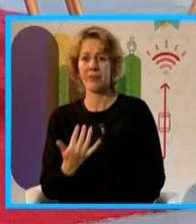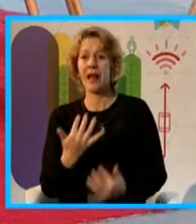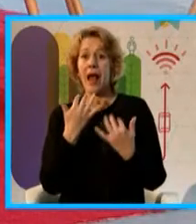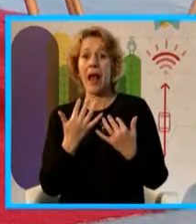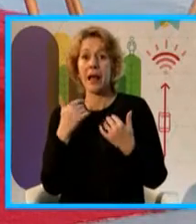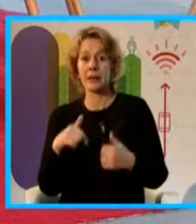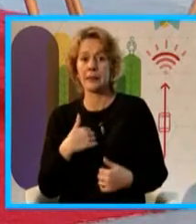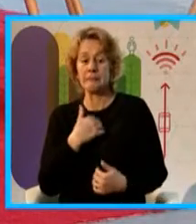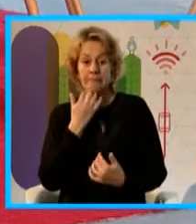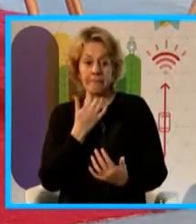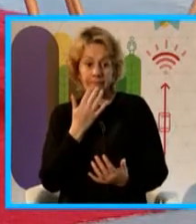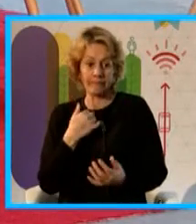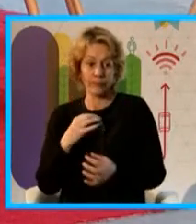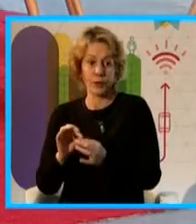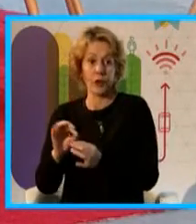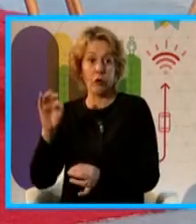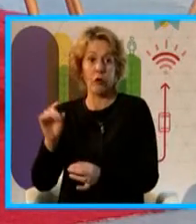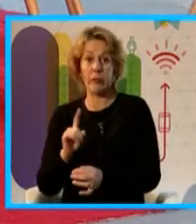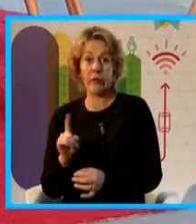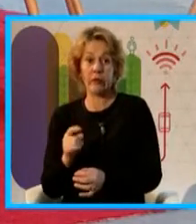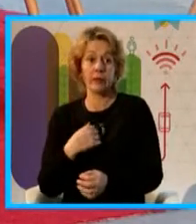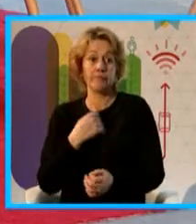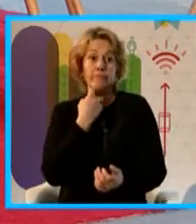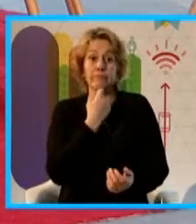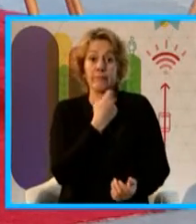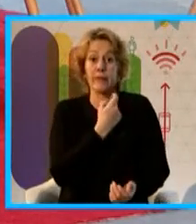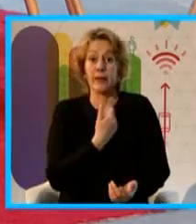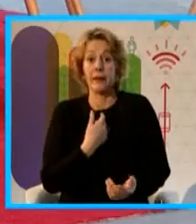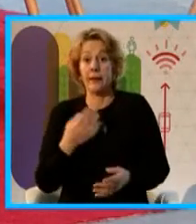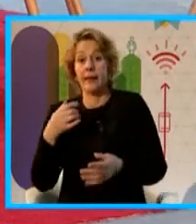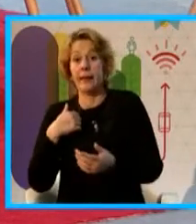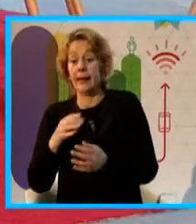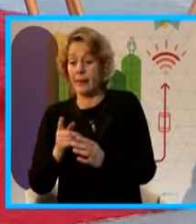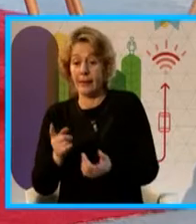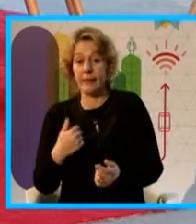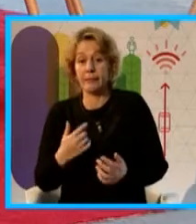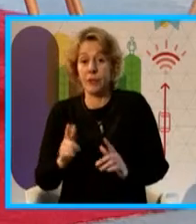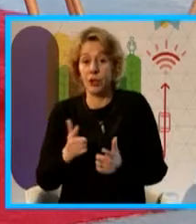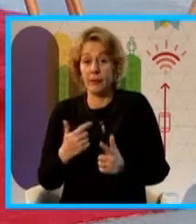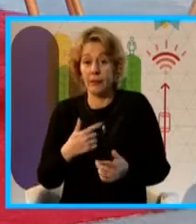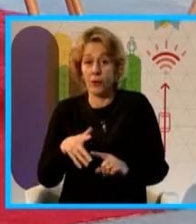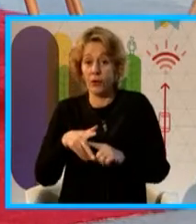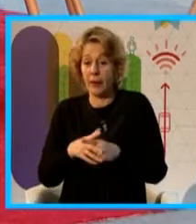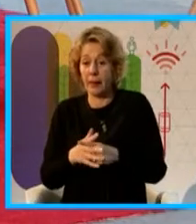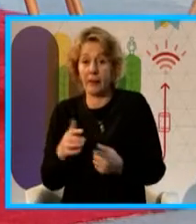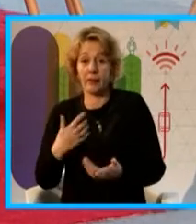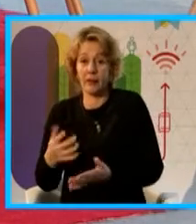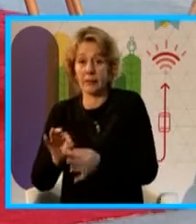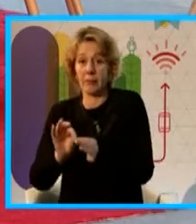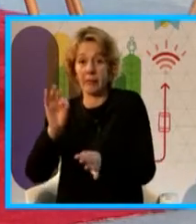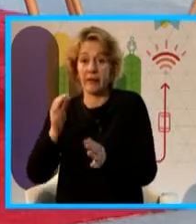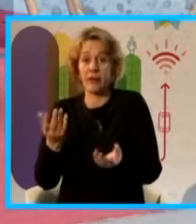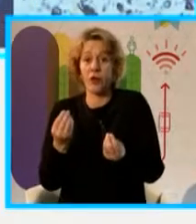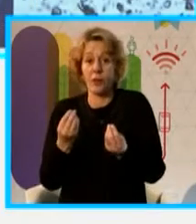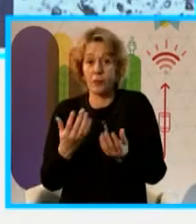ayer no medí, no lo sé. Y como los equipos que tengo no me sirven para medir esto, tampoco lo sé. Los otros eventos